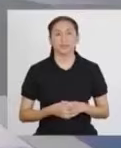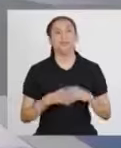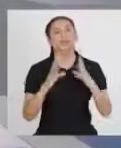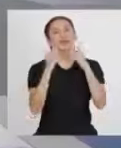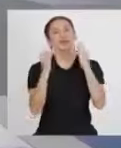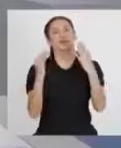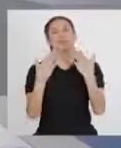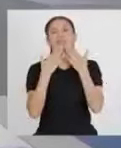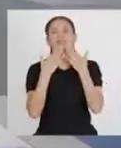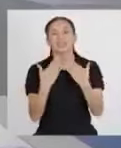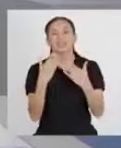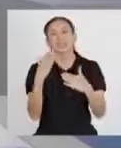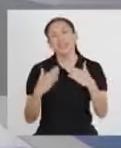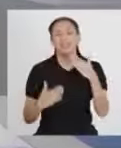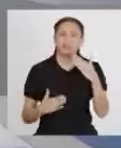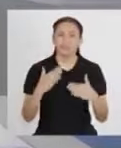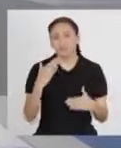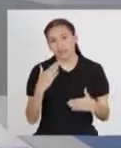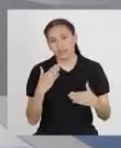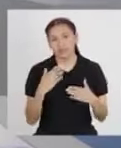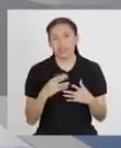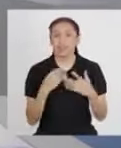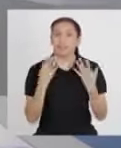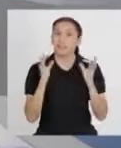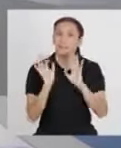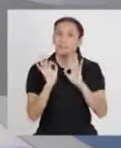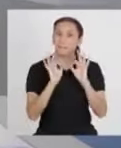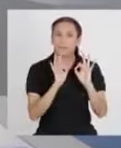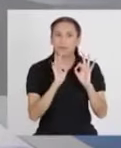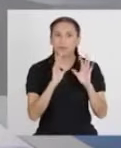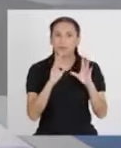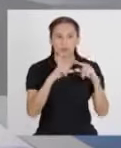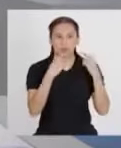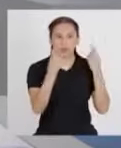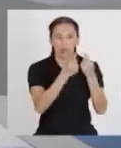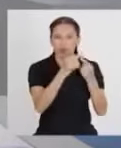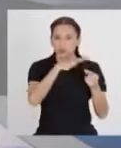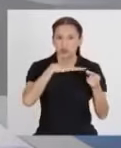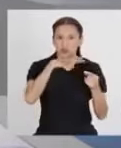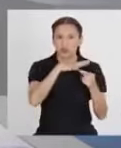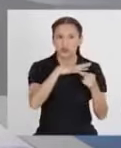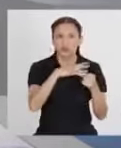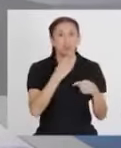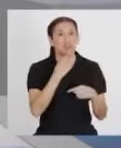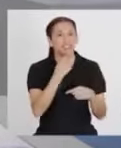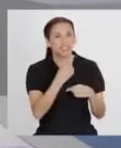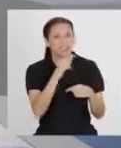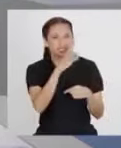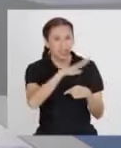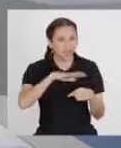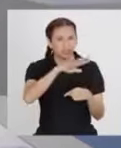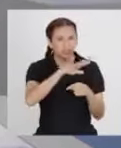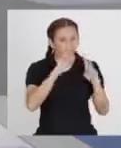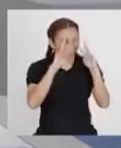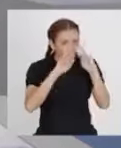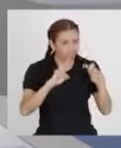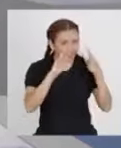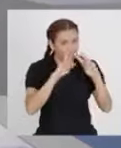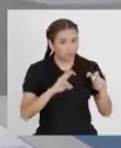¡Muchas gracias, Maca! De acuerdo a lo que el equipo Armadillo estuvo